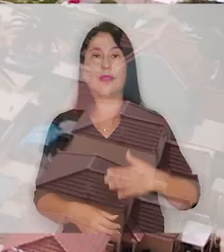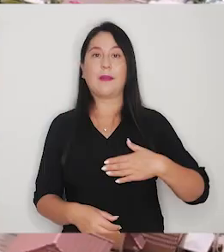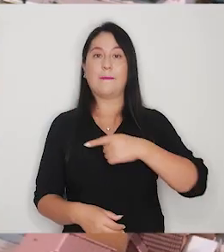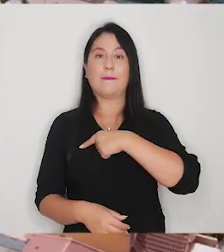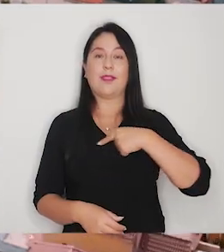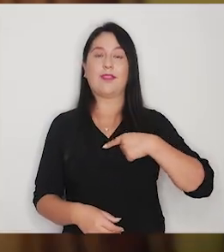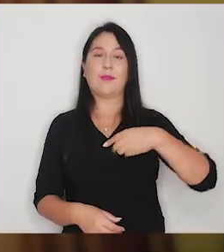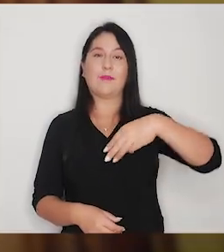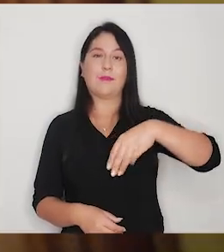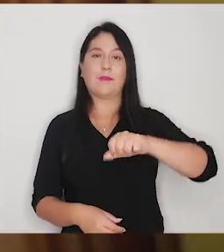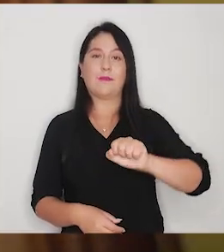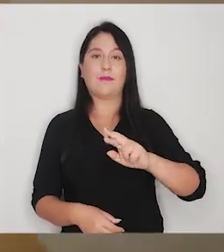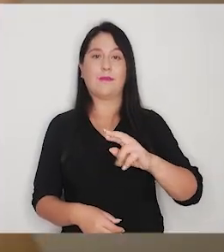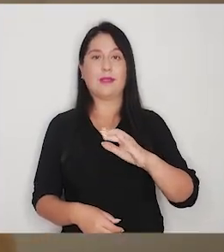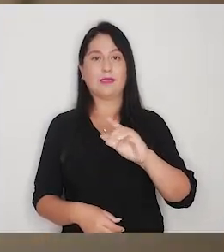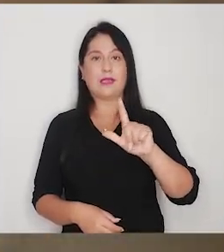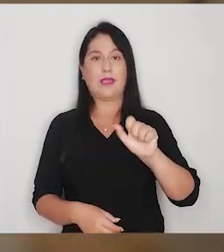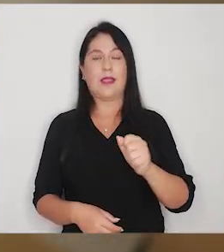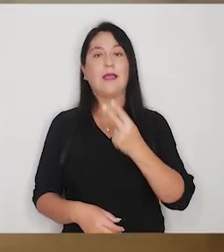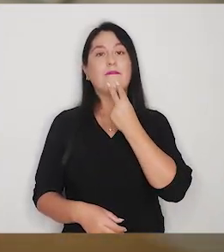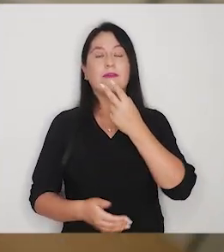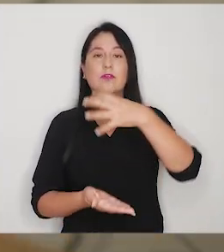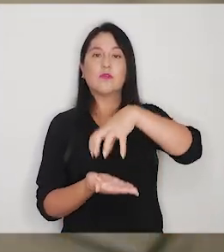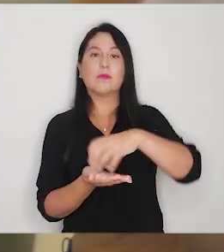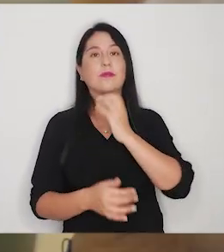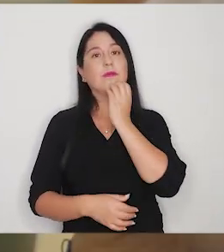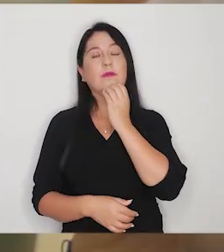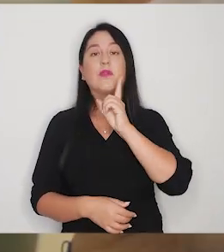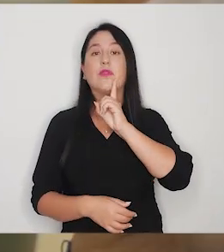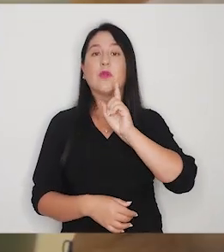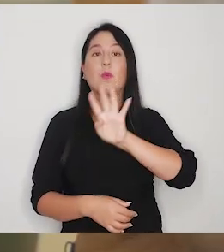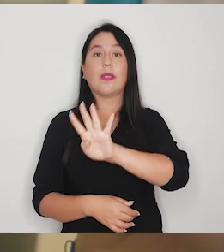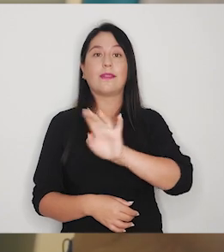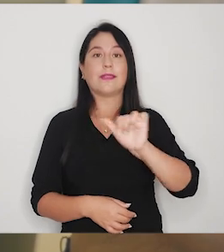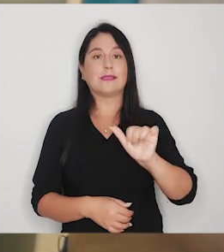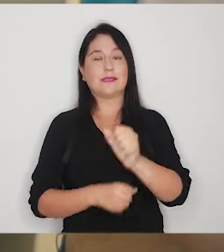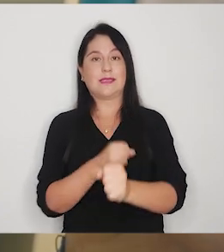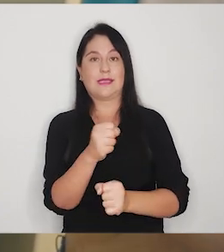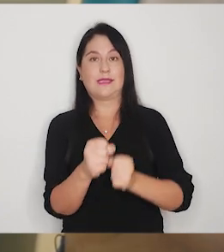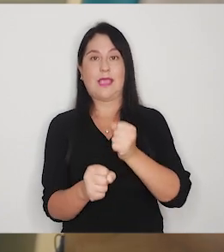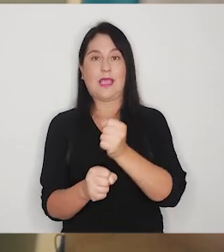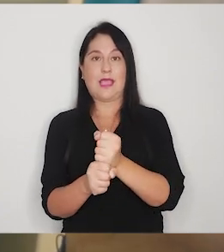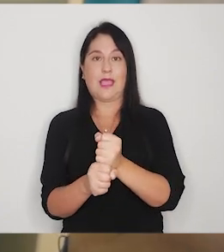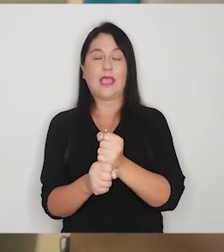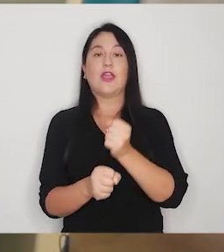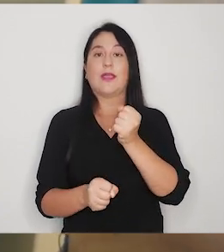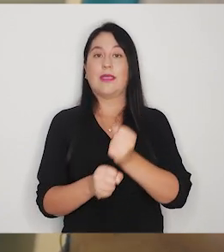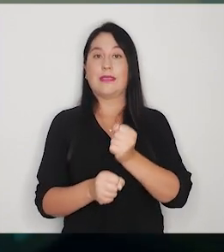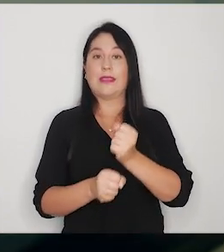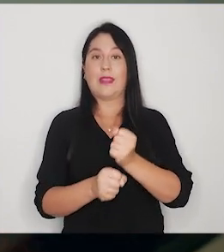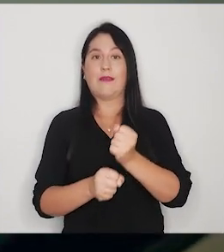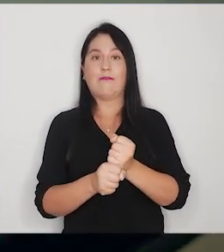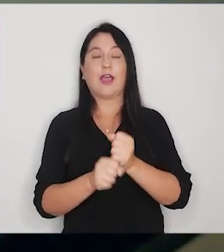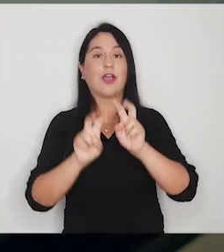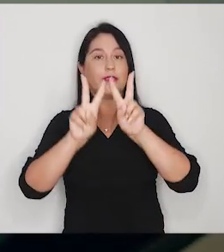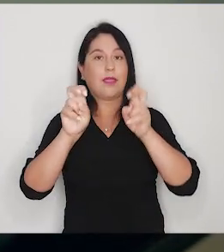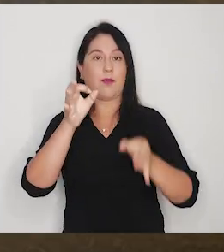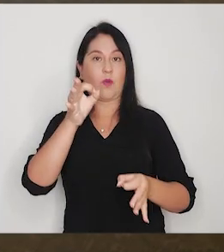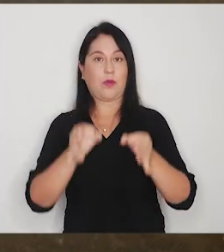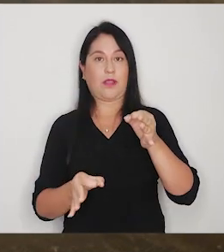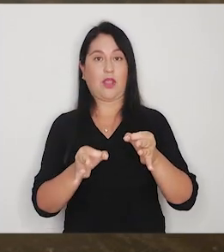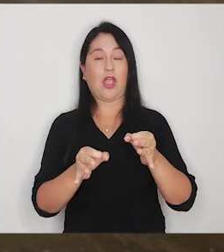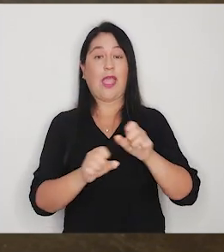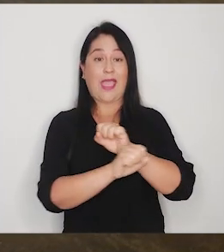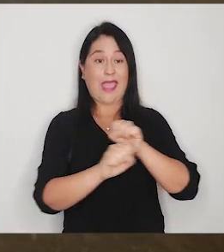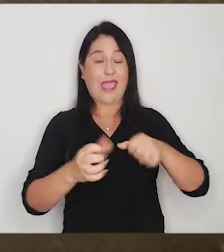Mi nombre es Marcela Briseño, soy de la ciudad de Antofagasta, tengo 46 años, me desempeño en un estudio jurídico. Desde el estallido social,